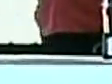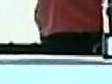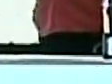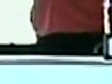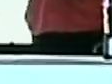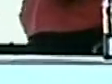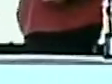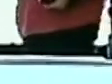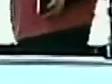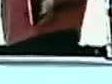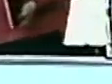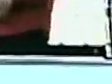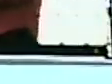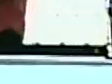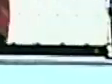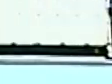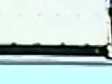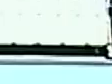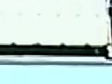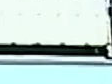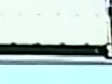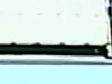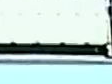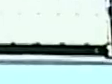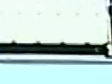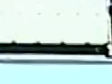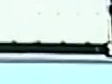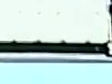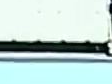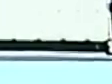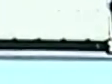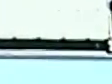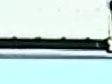vanidad, qué pena me la tuve.